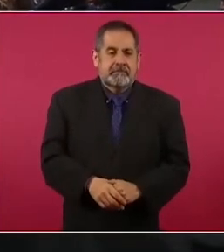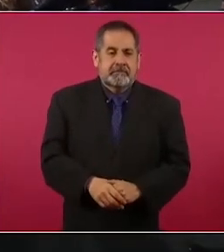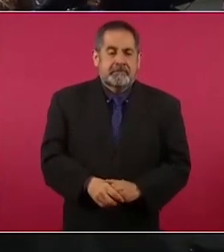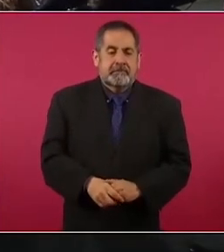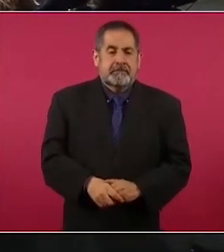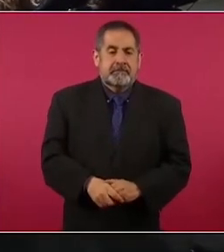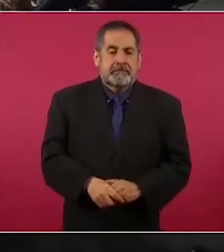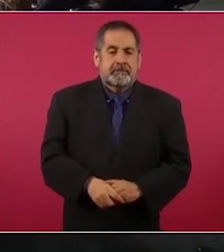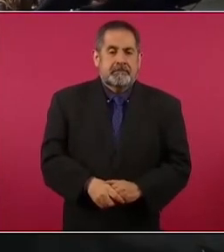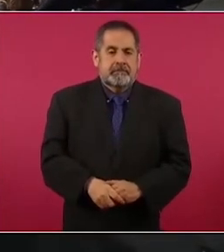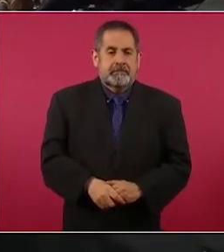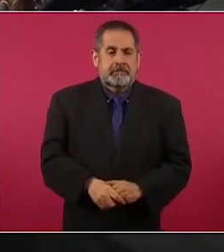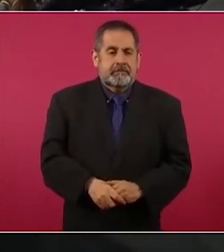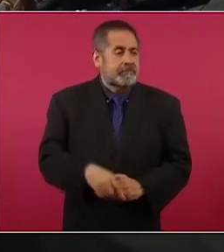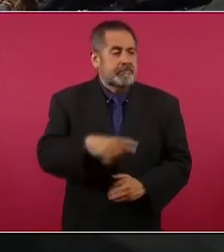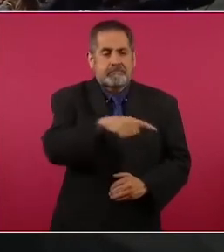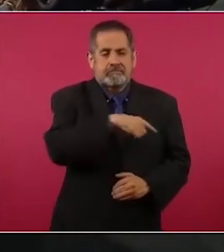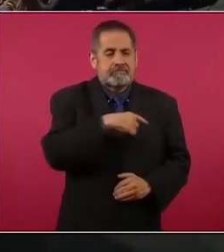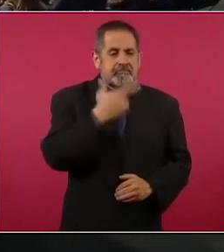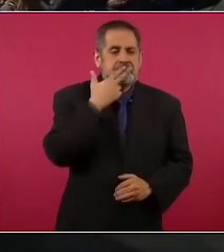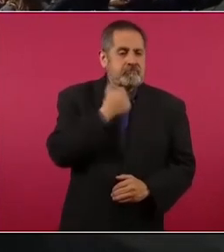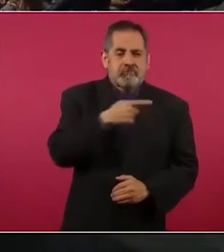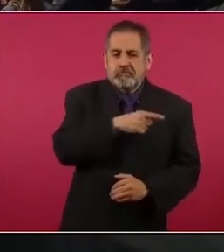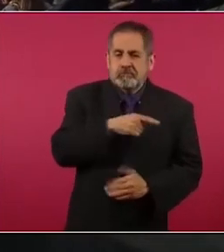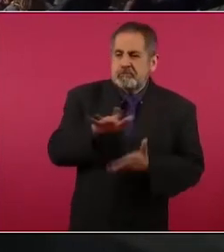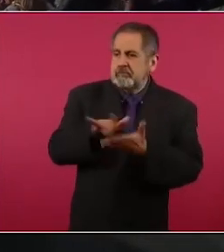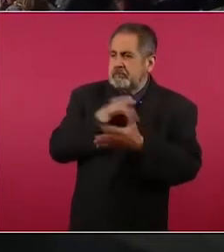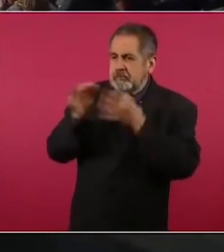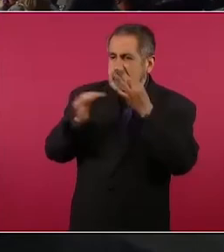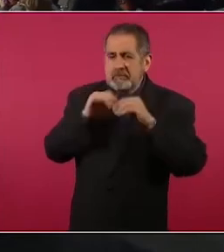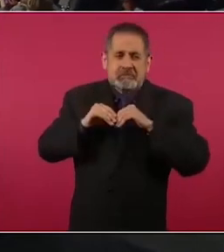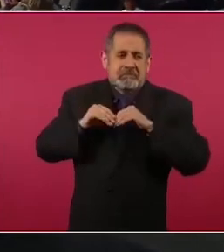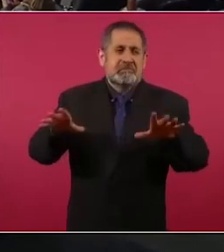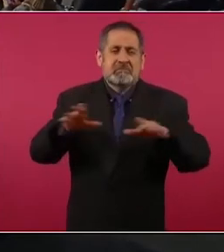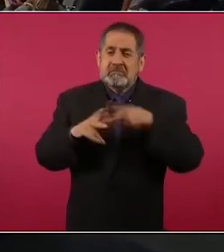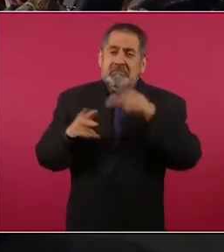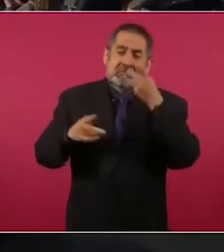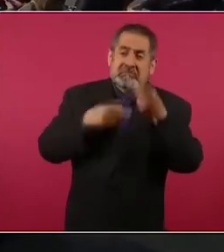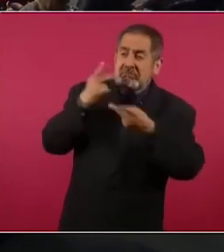No sirvió la chachalaca y